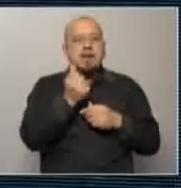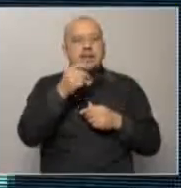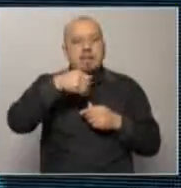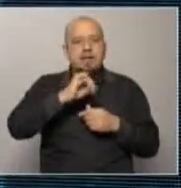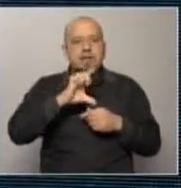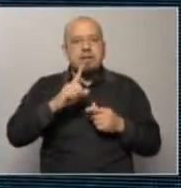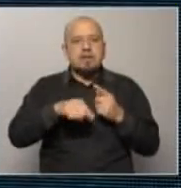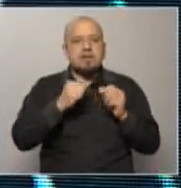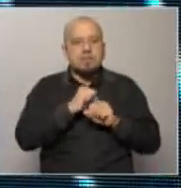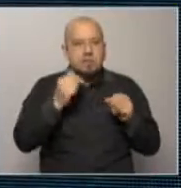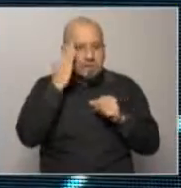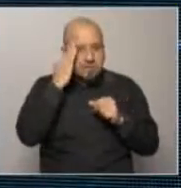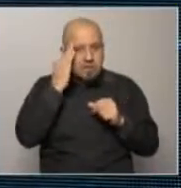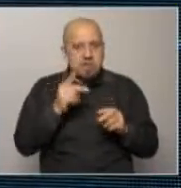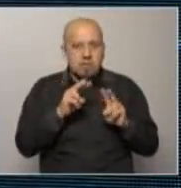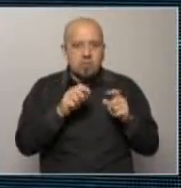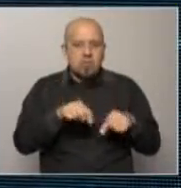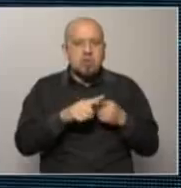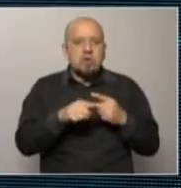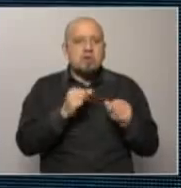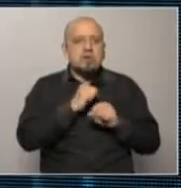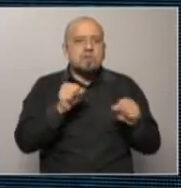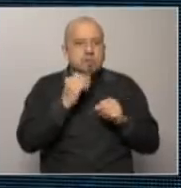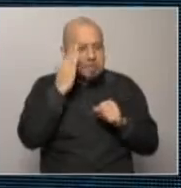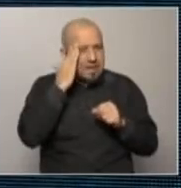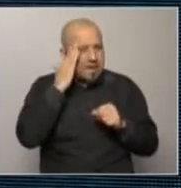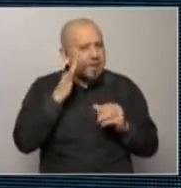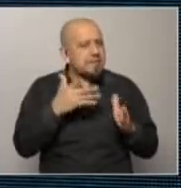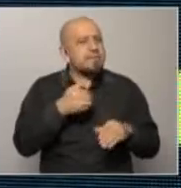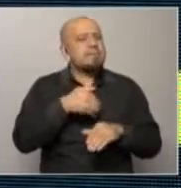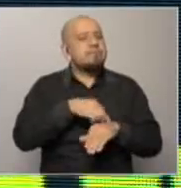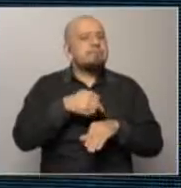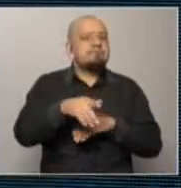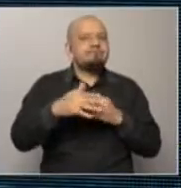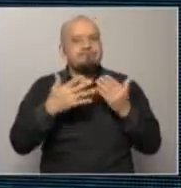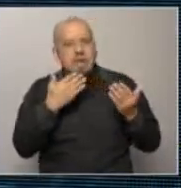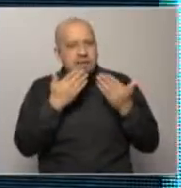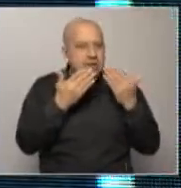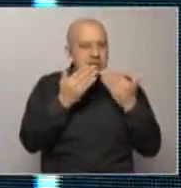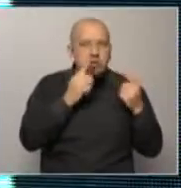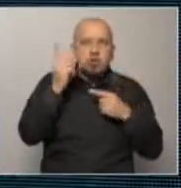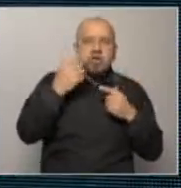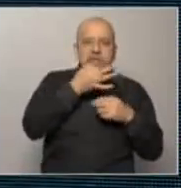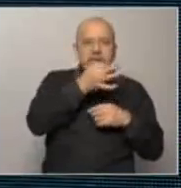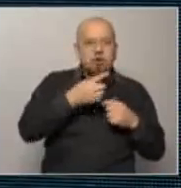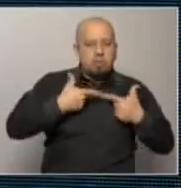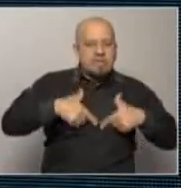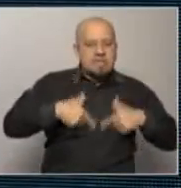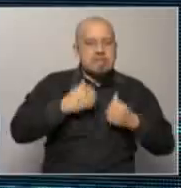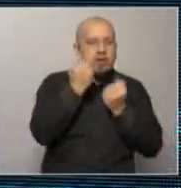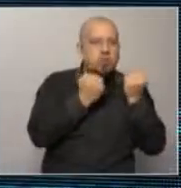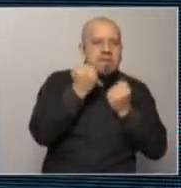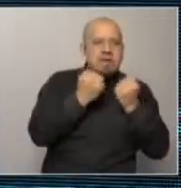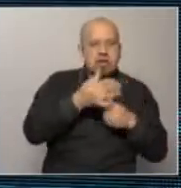se puede saber poco del hilado fino de esto. Se puede saber a partir de lo que se viene hablando, de lo que ha dicho la Ministra de Economía, de lo que ha dicho el